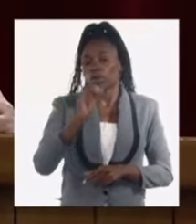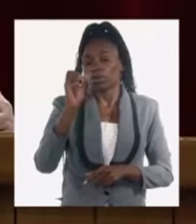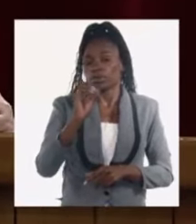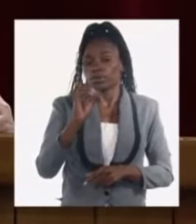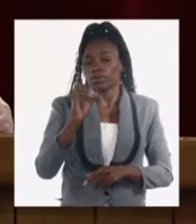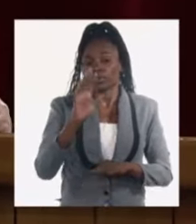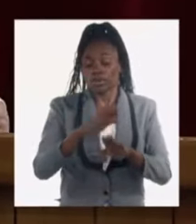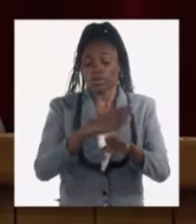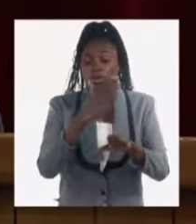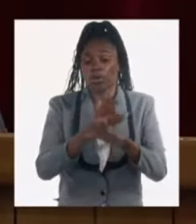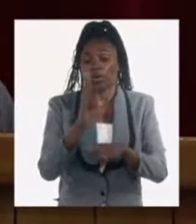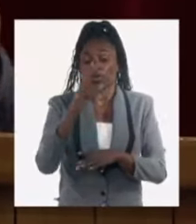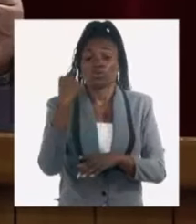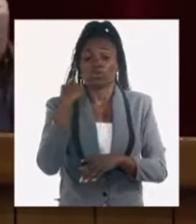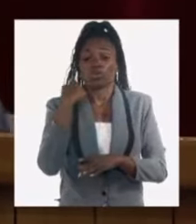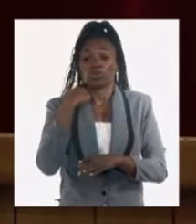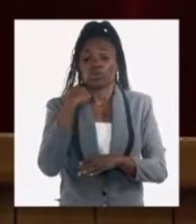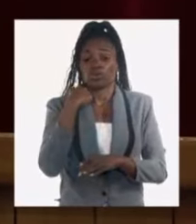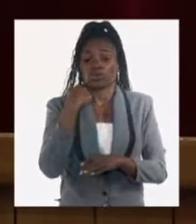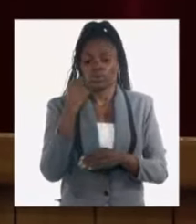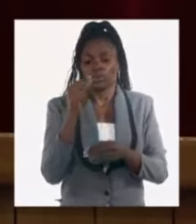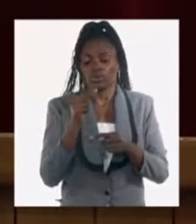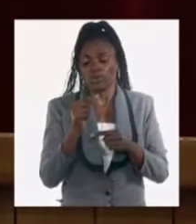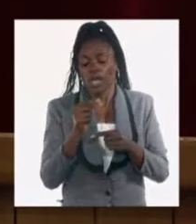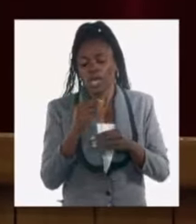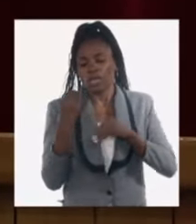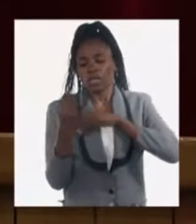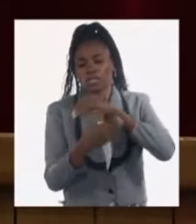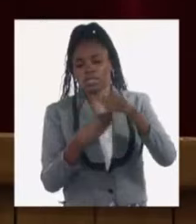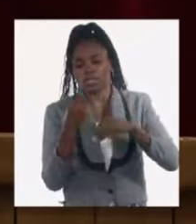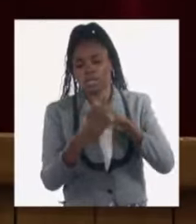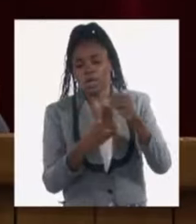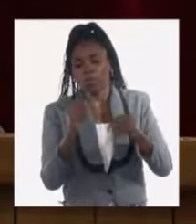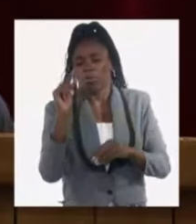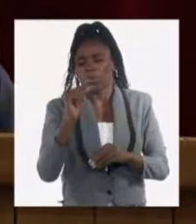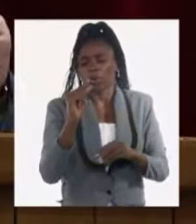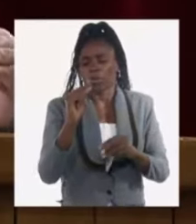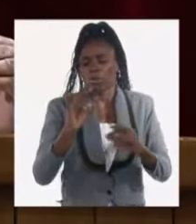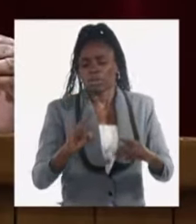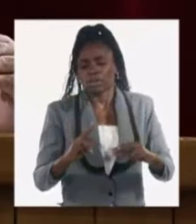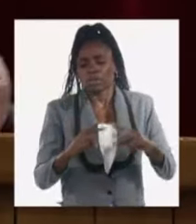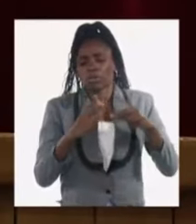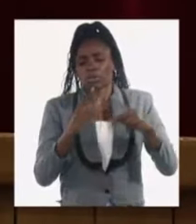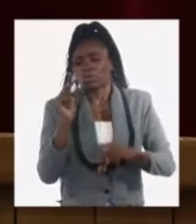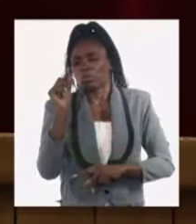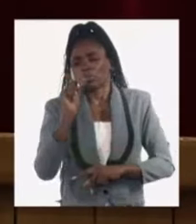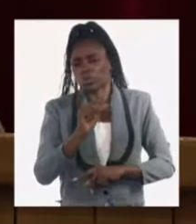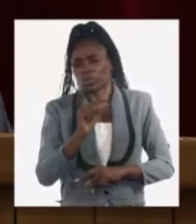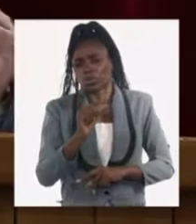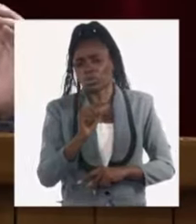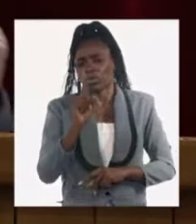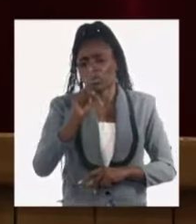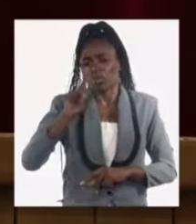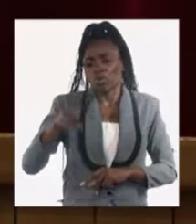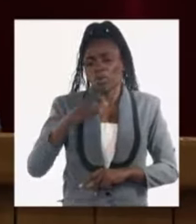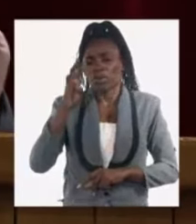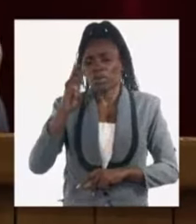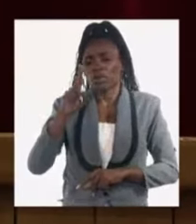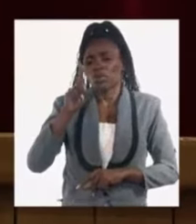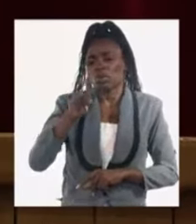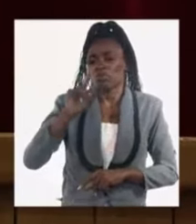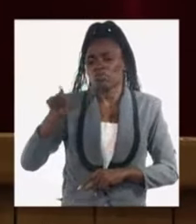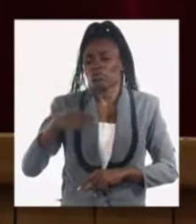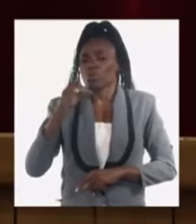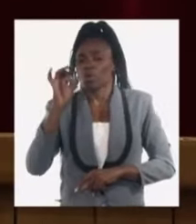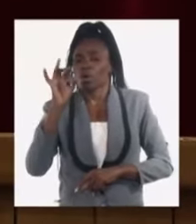dos años consecutivos de una muy ligera recuperación de 1,3 y 1,8 o sea que todavía estamos en ese